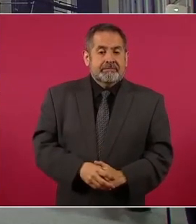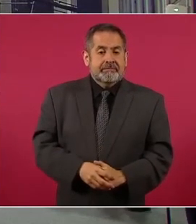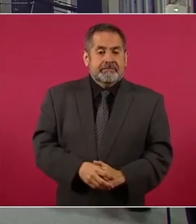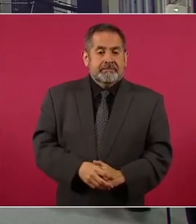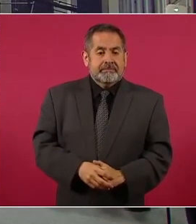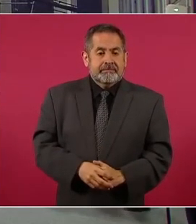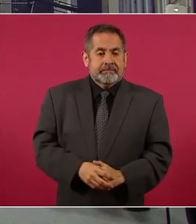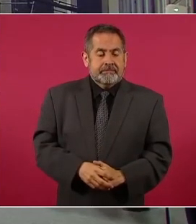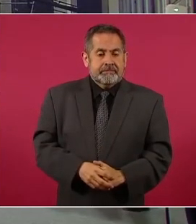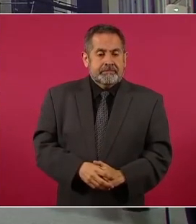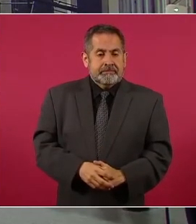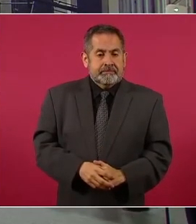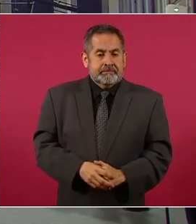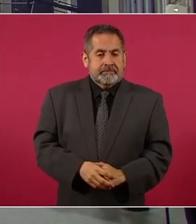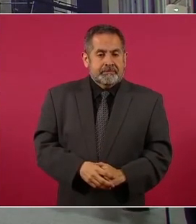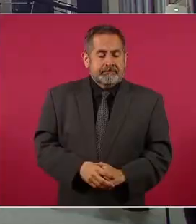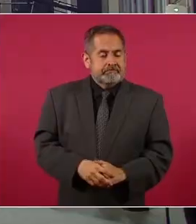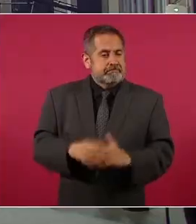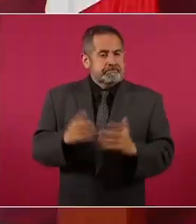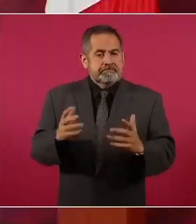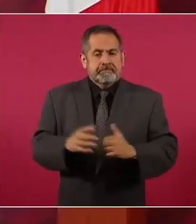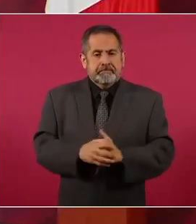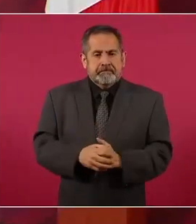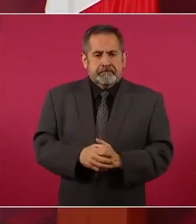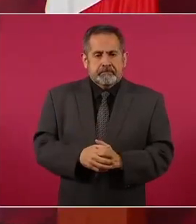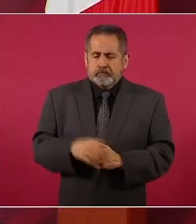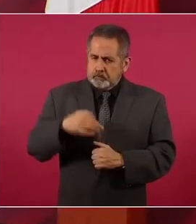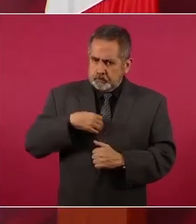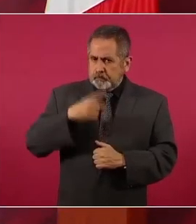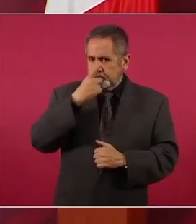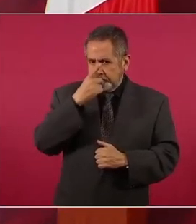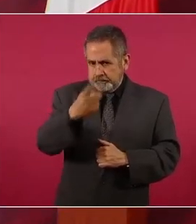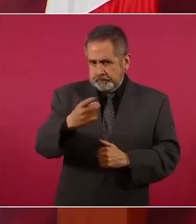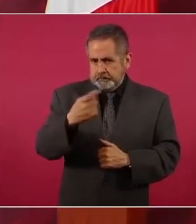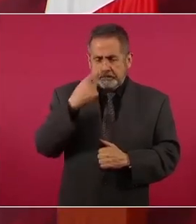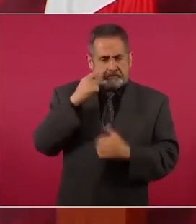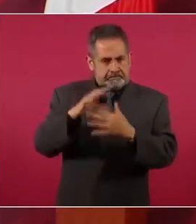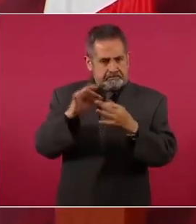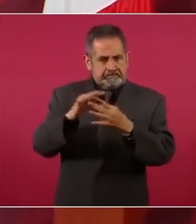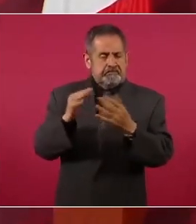Entonces, yo que le digo a la gente, miren,